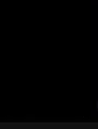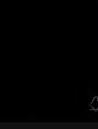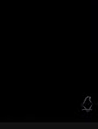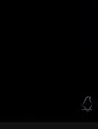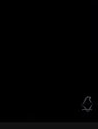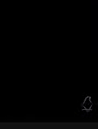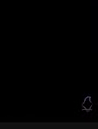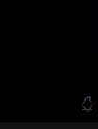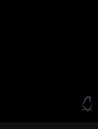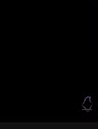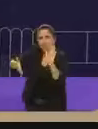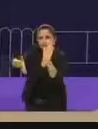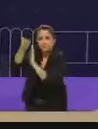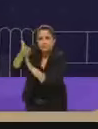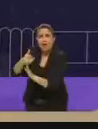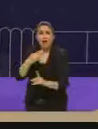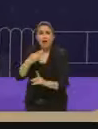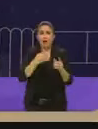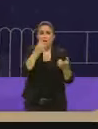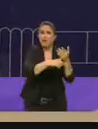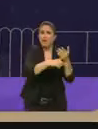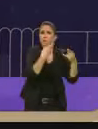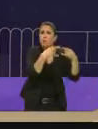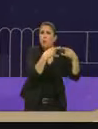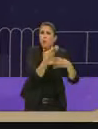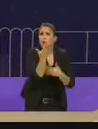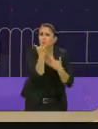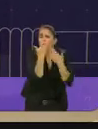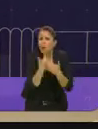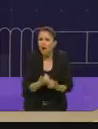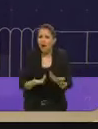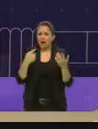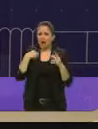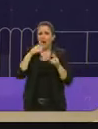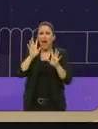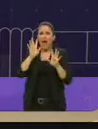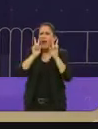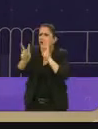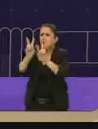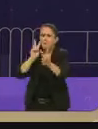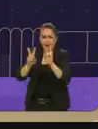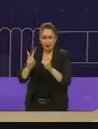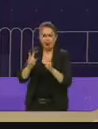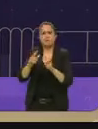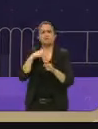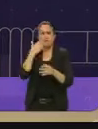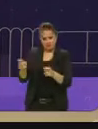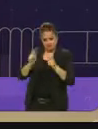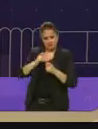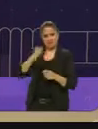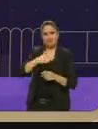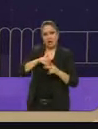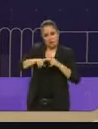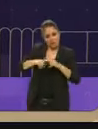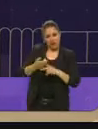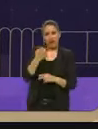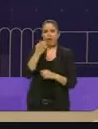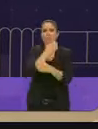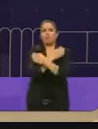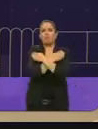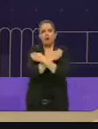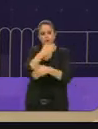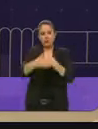escuelas dignas. Por supuesto que queremos asumir la educación y hay que empezar por tener